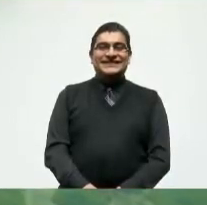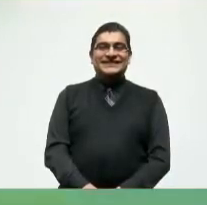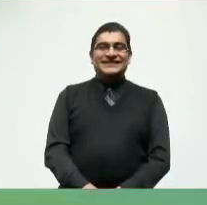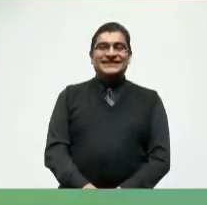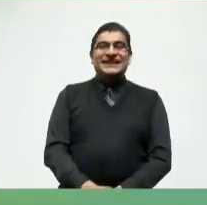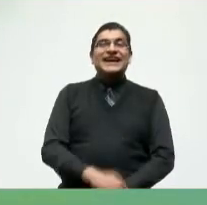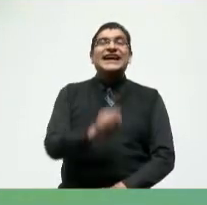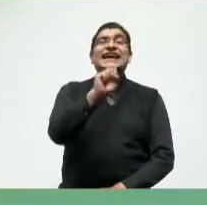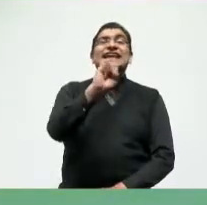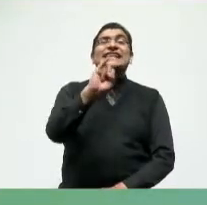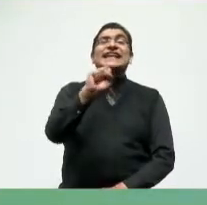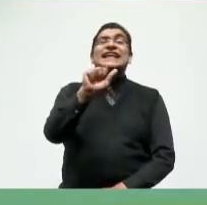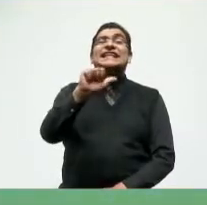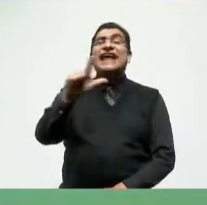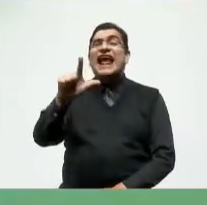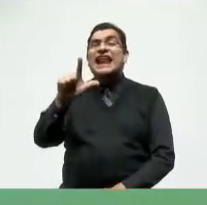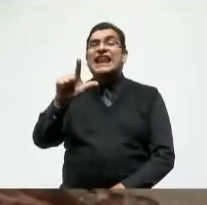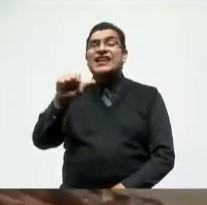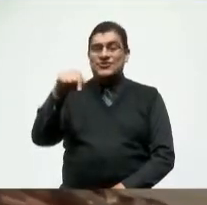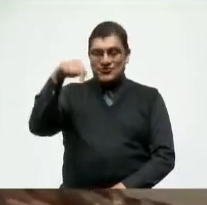Zizal, Yucatán.